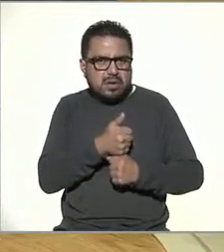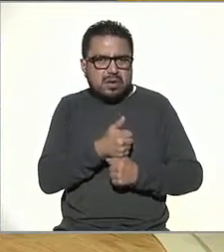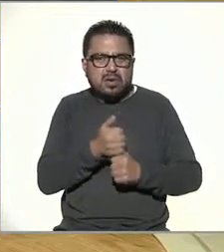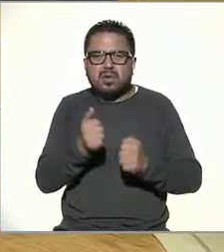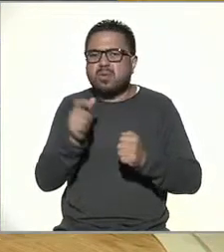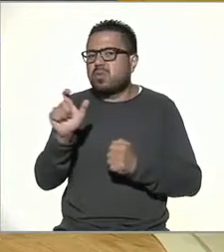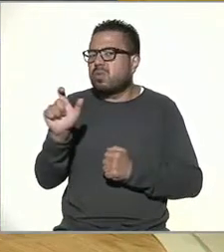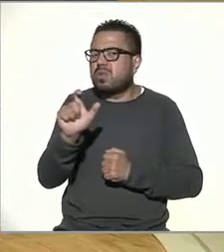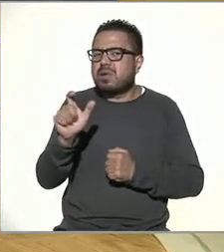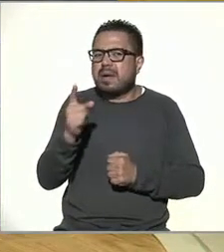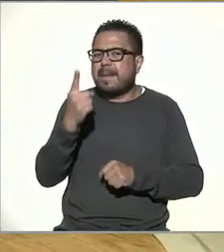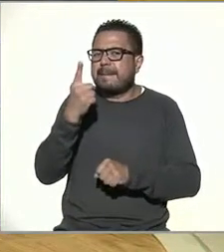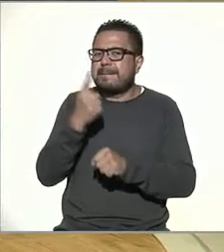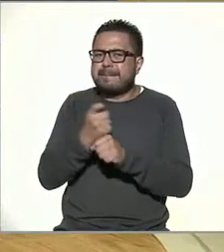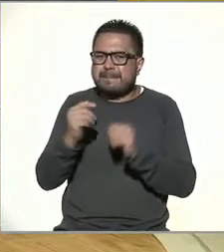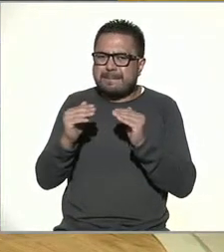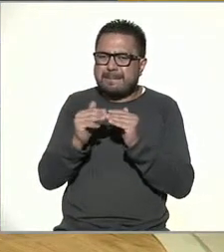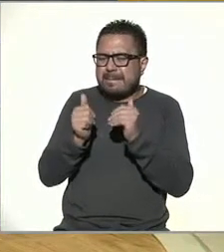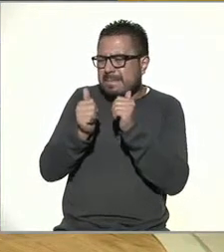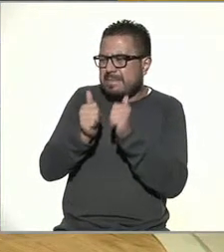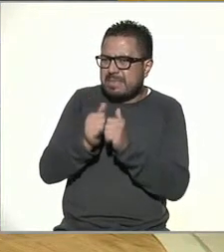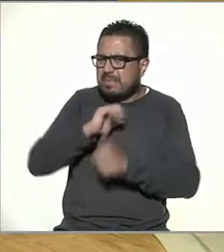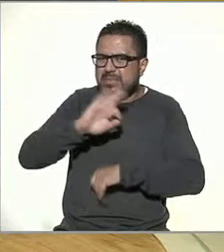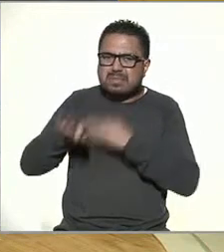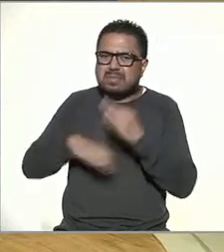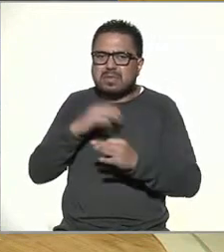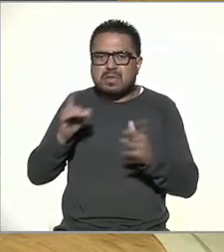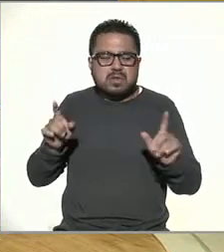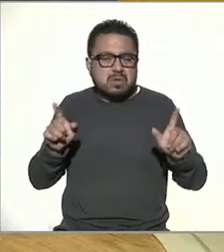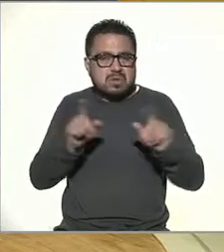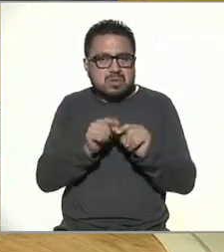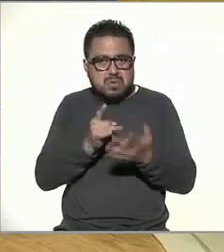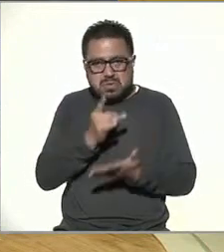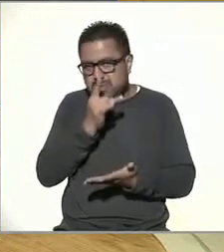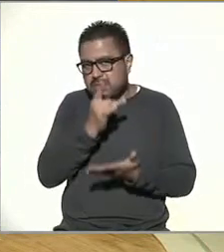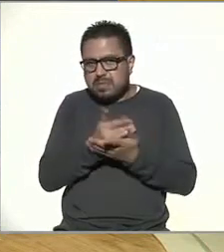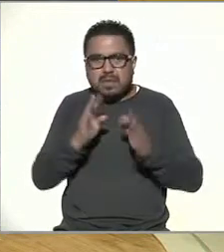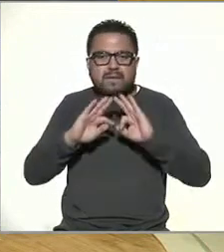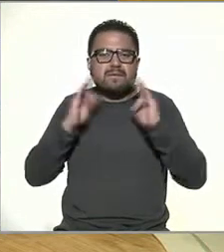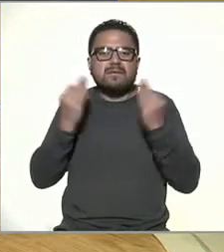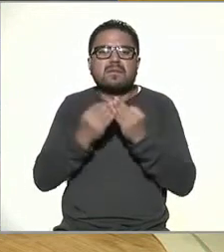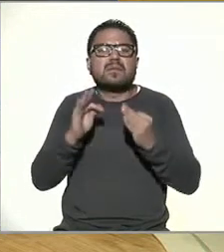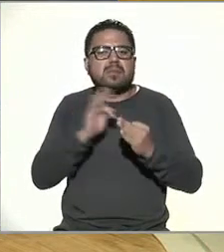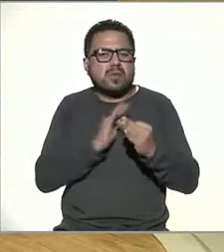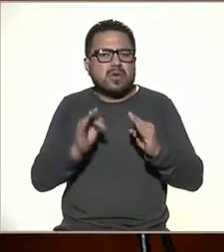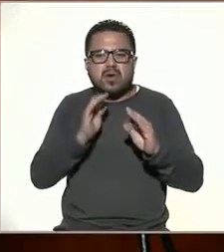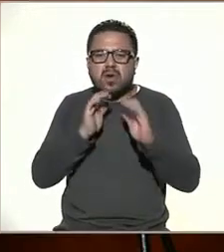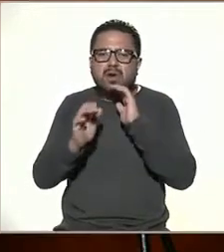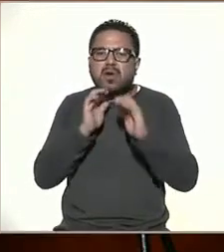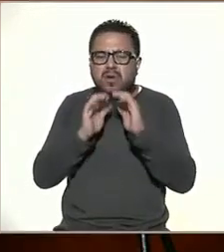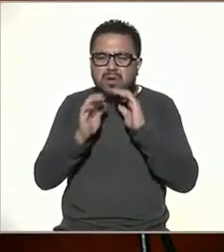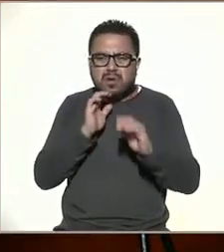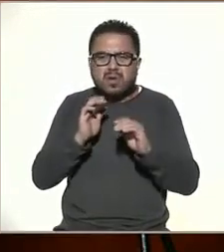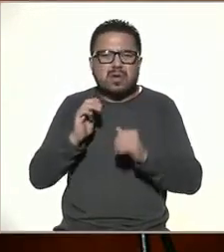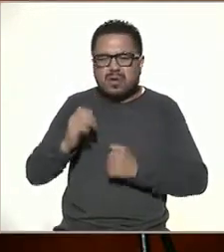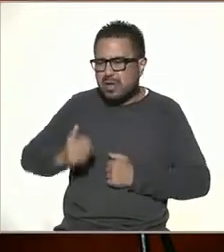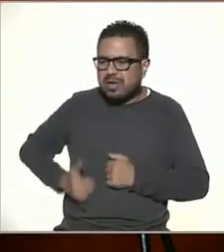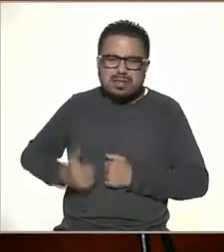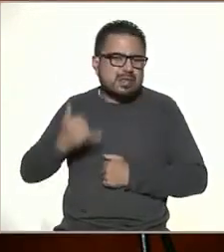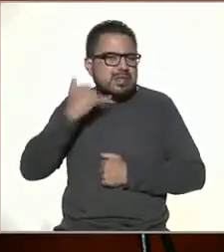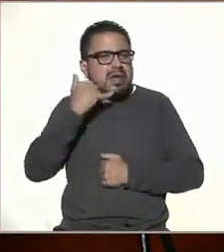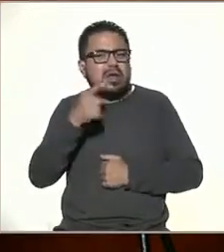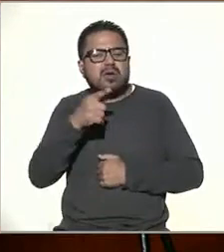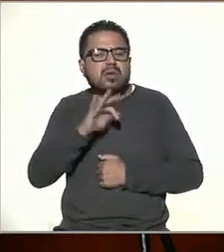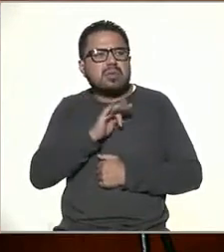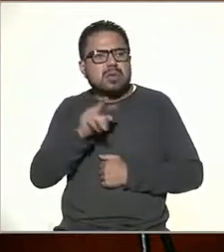cuando tuvimos el primer confinamiento, pues la única forma, no solamente de comunicarnos, porque existía el teléfono, pero para poder